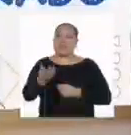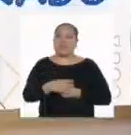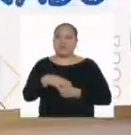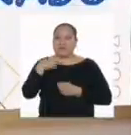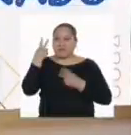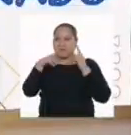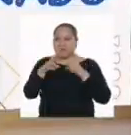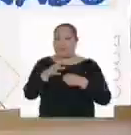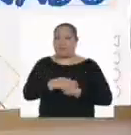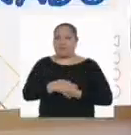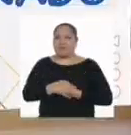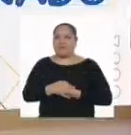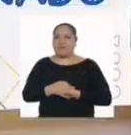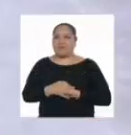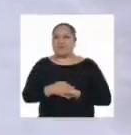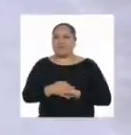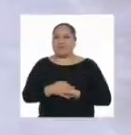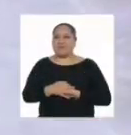Veamos.